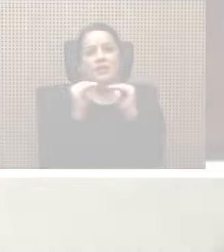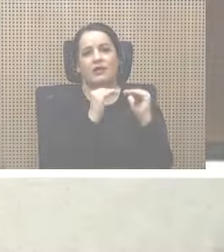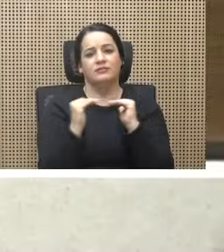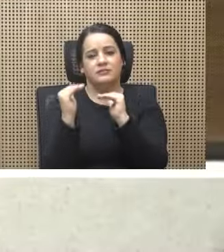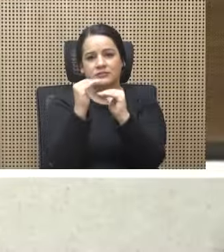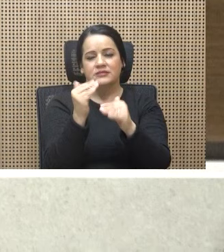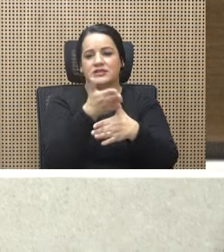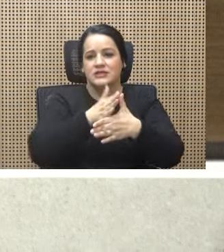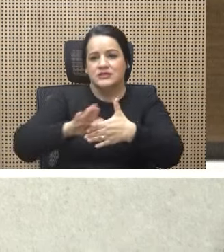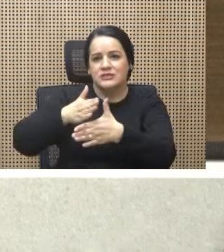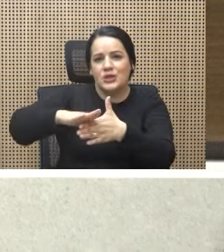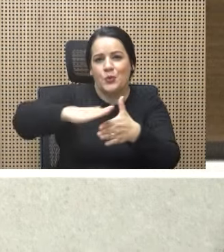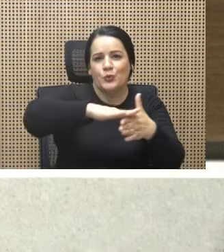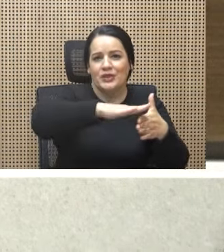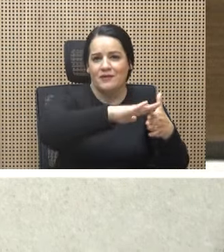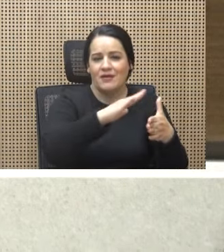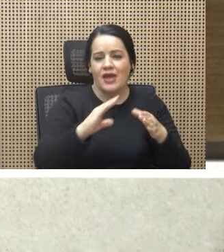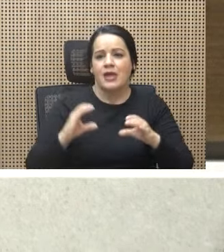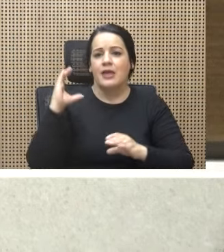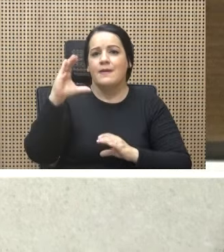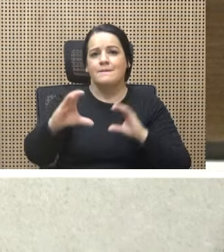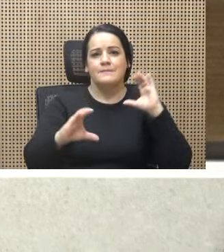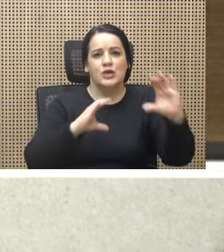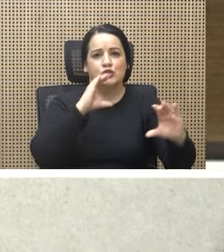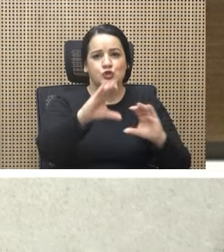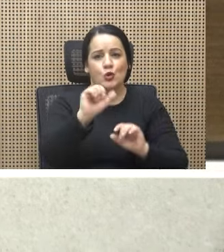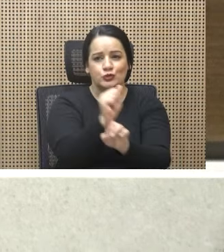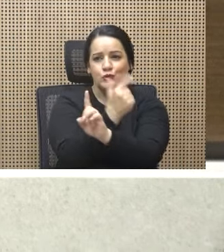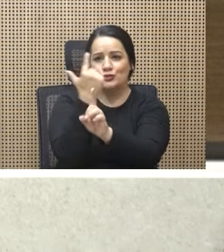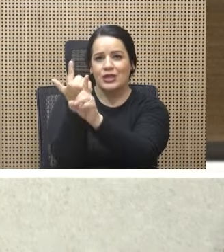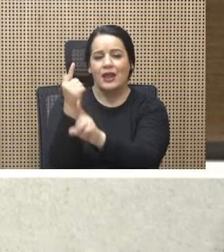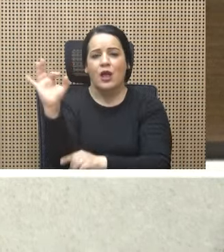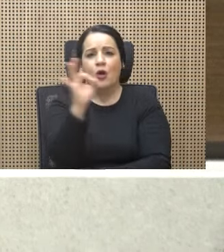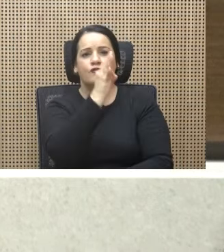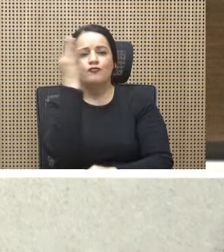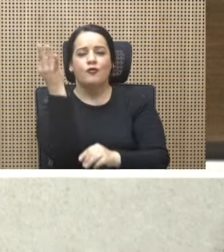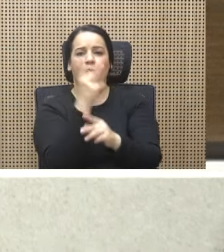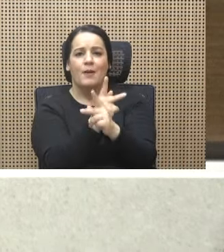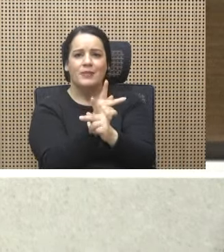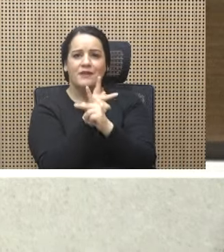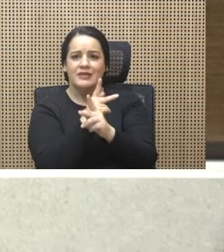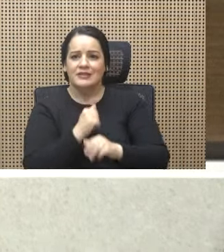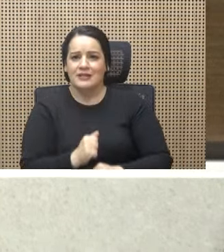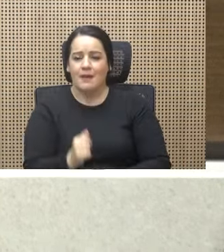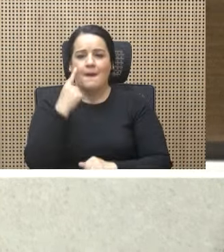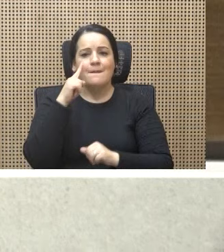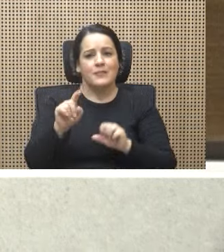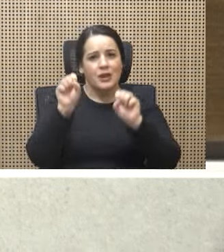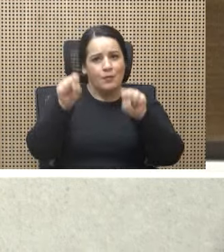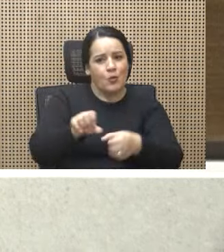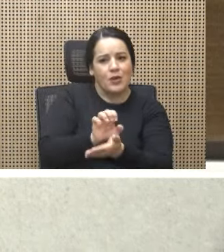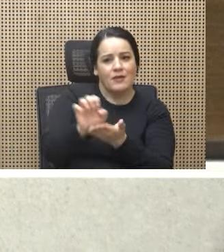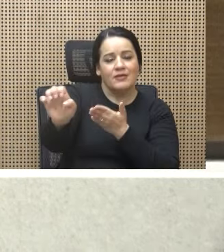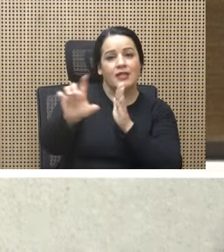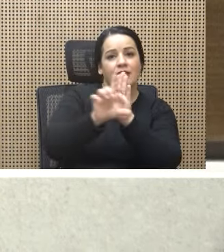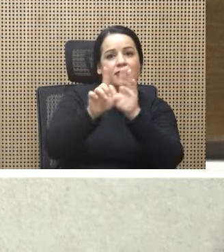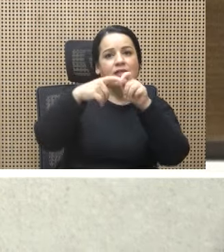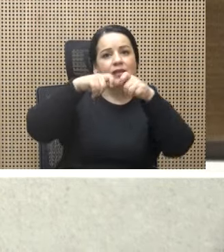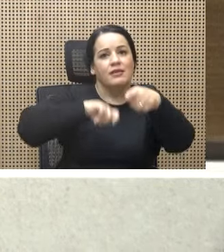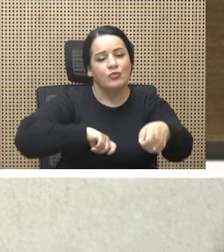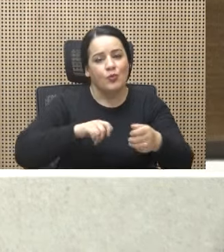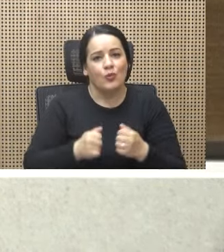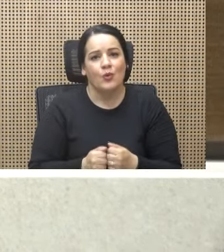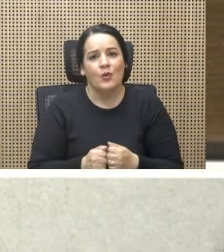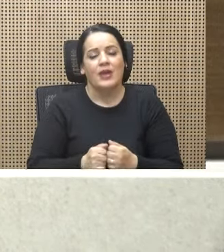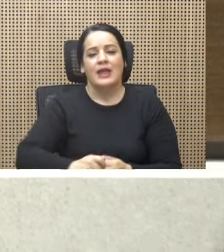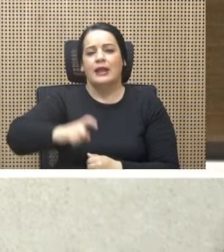La inversión social es la forma preventiva de combatir el delito. El debido